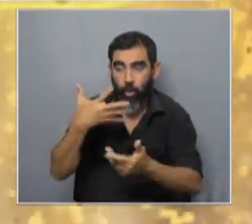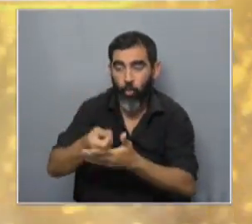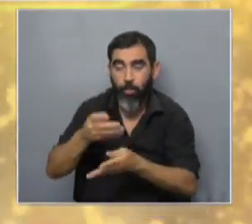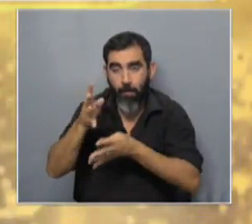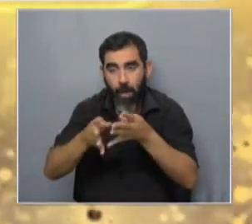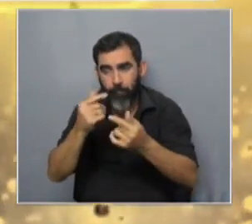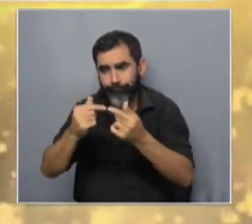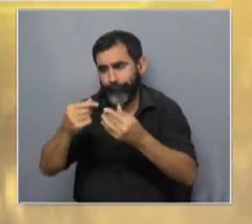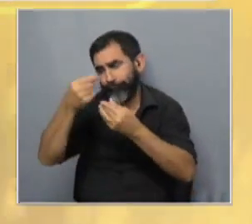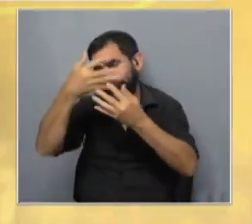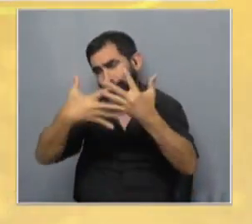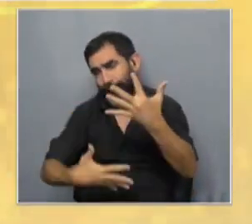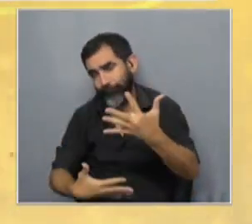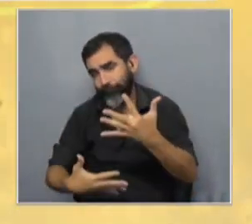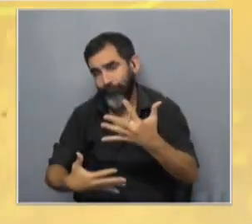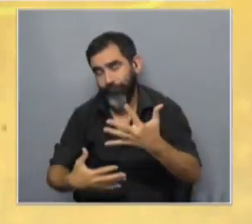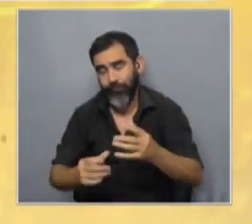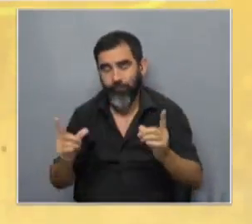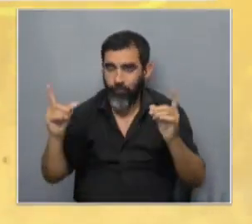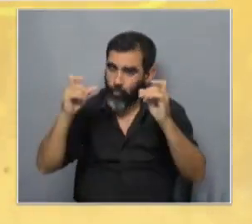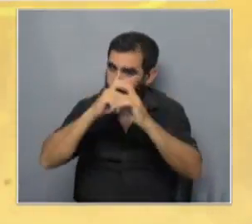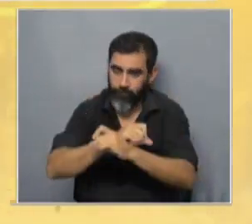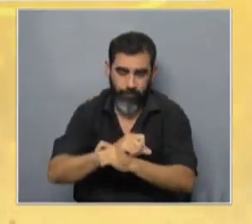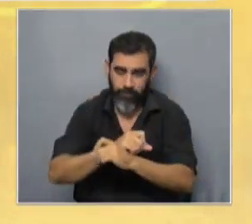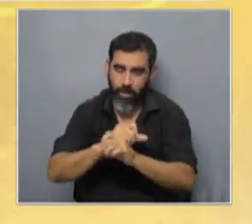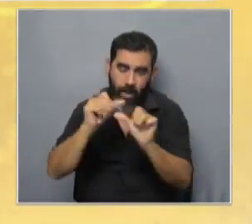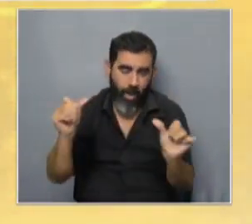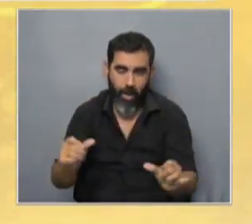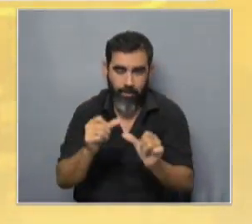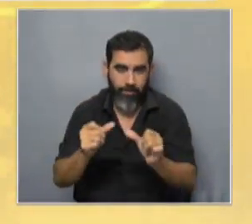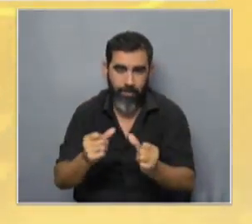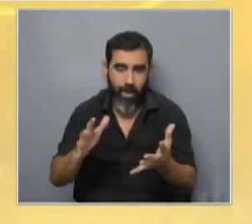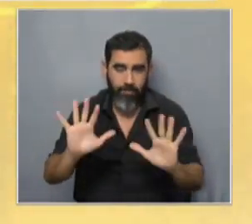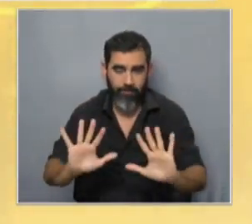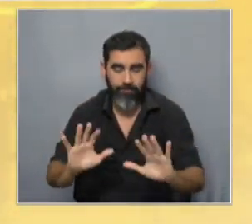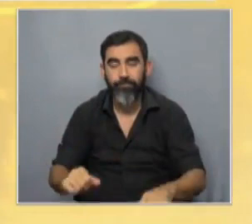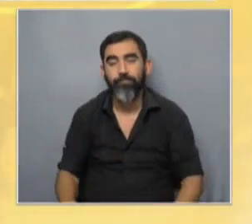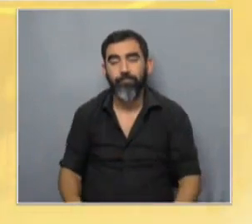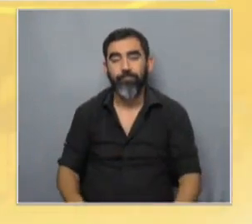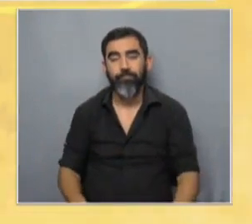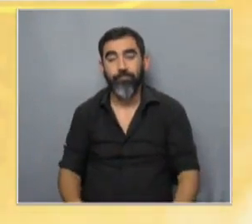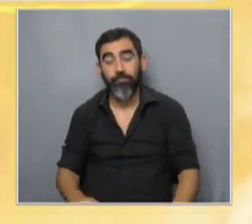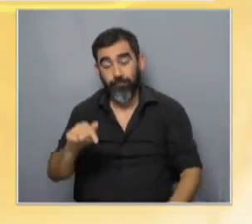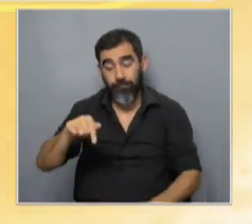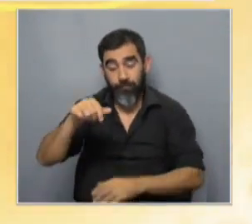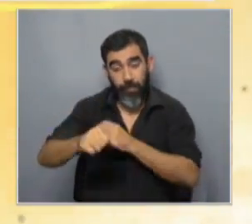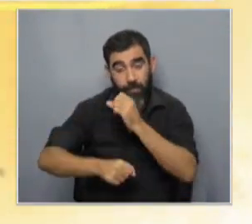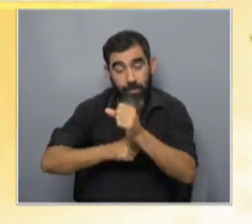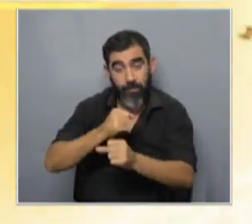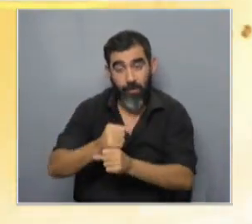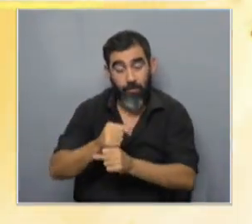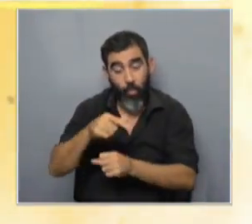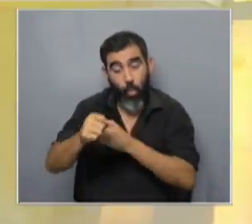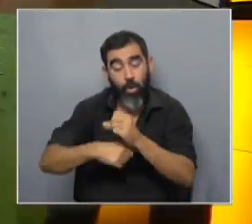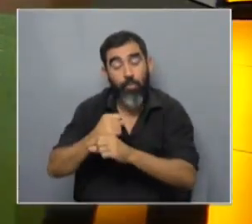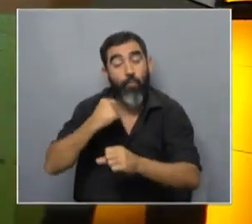etcétera bueno eso es muy difícil de poder concretar en estas condiciones por lo cual este año para nosotros es un año